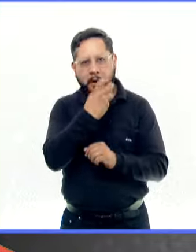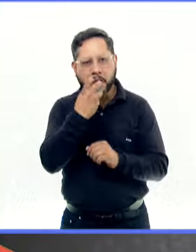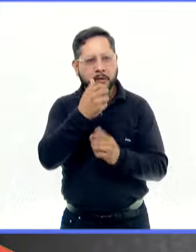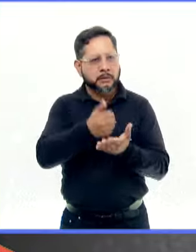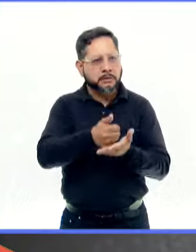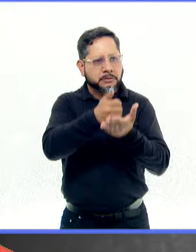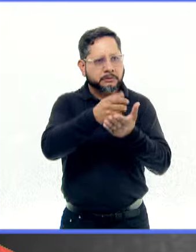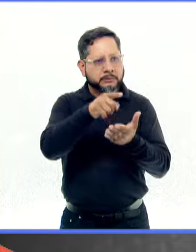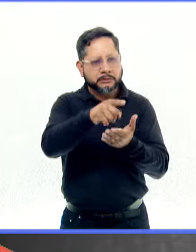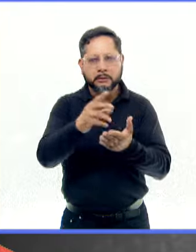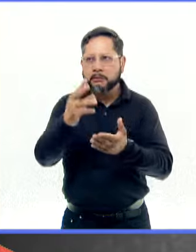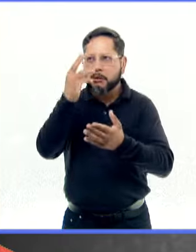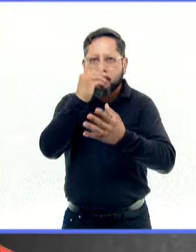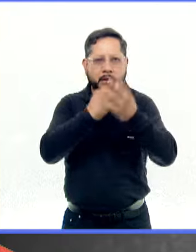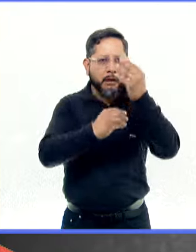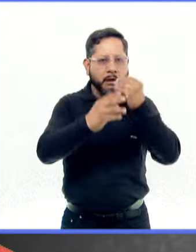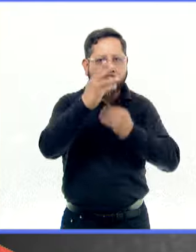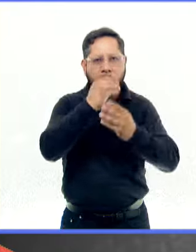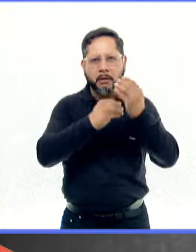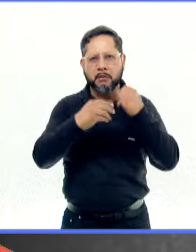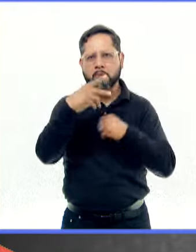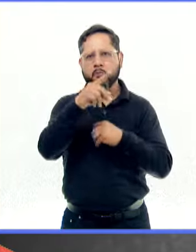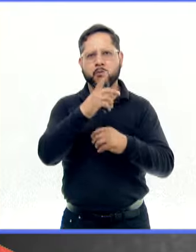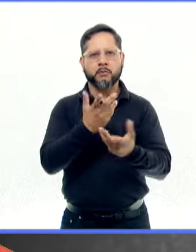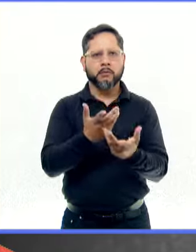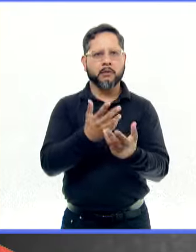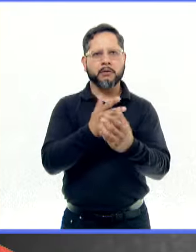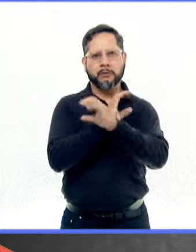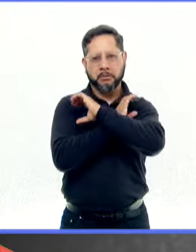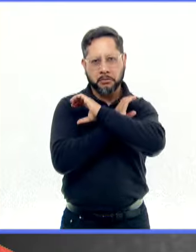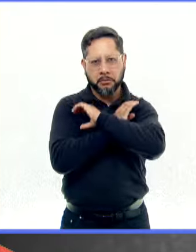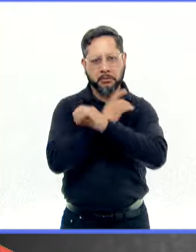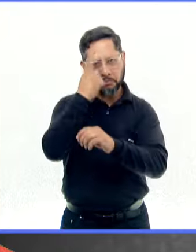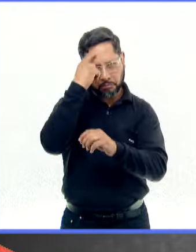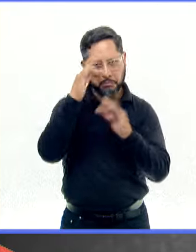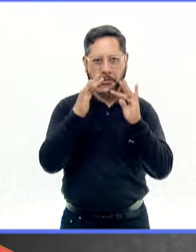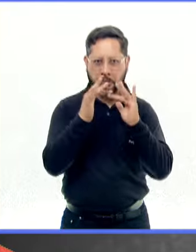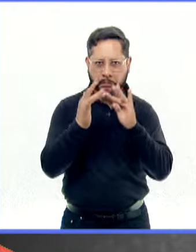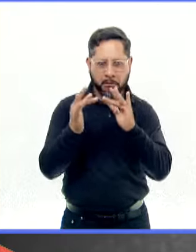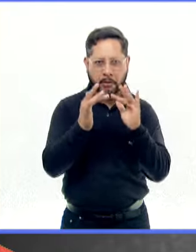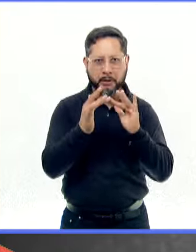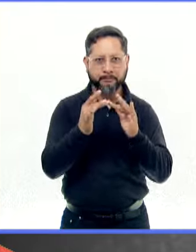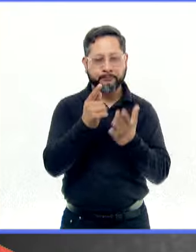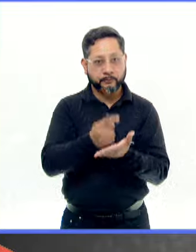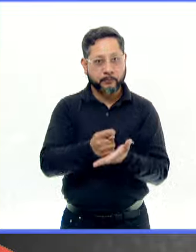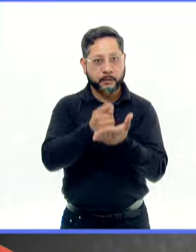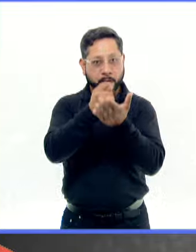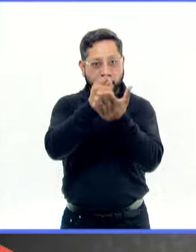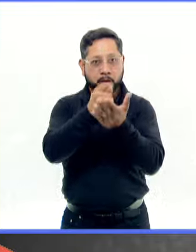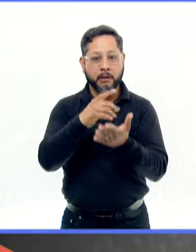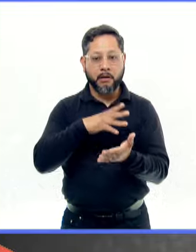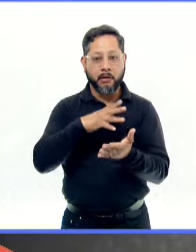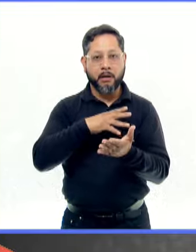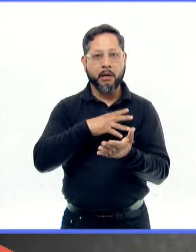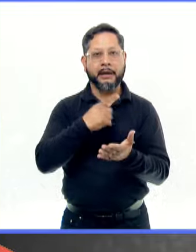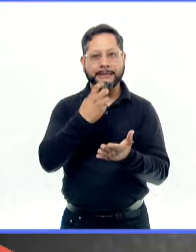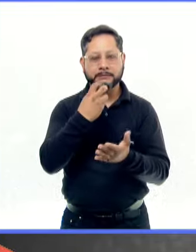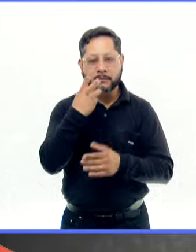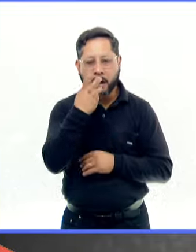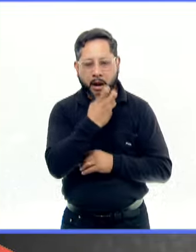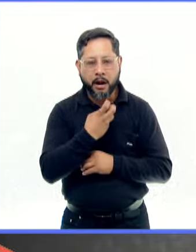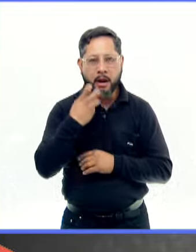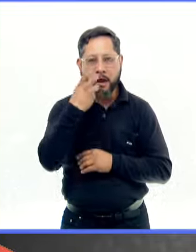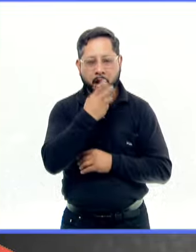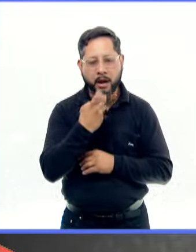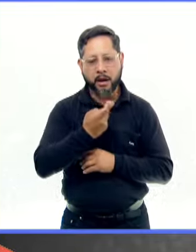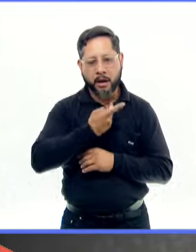a aprender otras variables tanto de comportamiento como cognitivas, están terapias, por ejemplo, también existen terapias de lenguaje que apoyan a